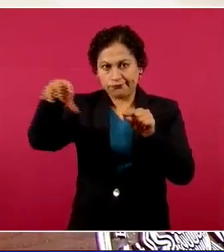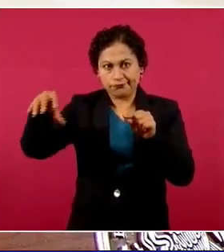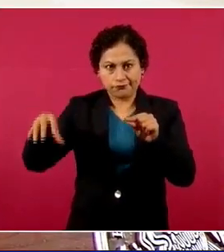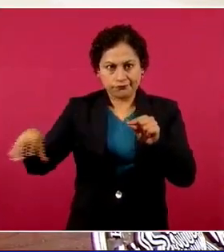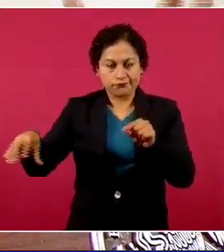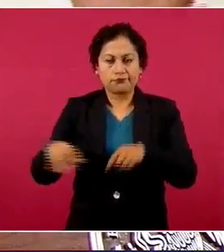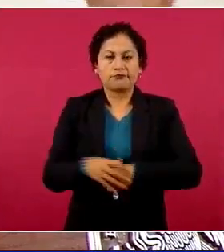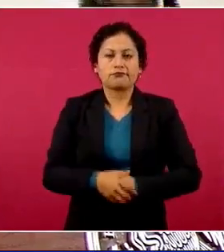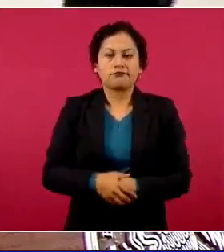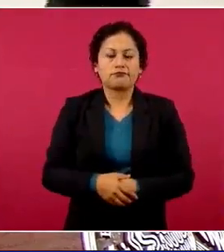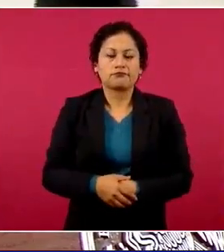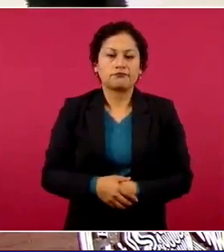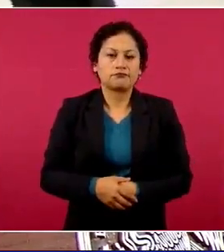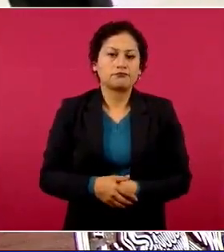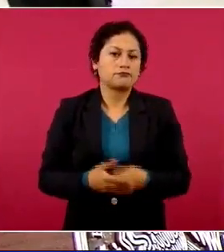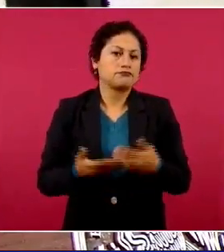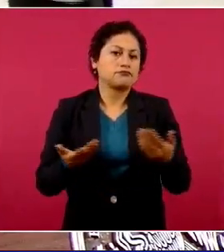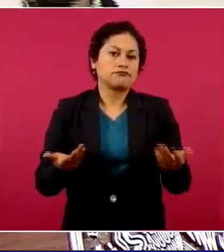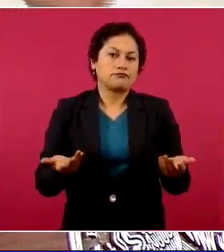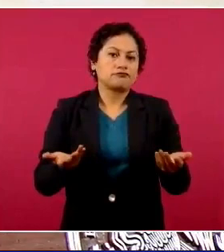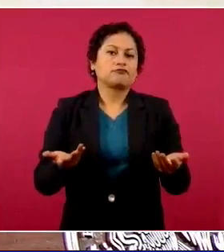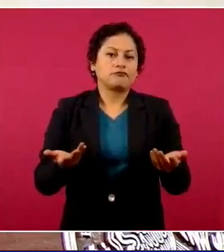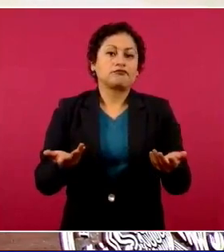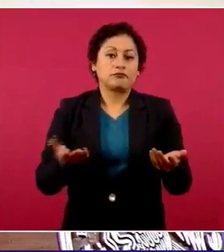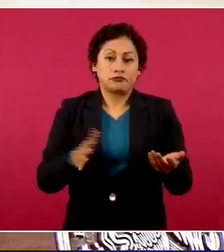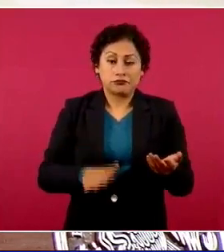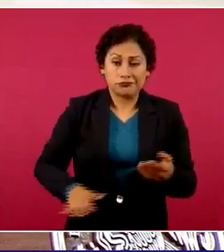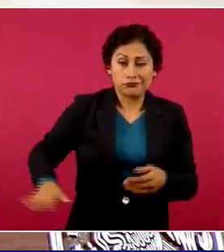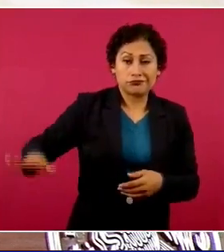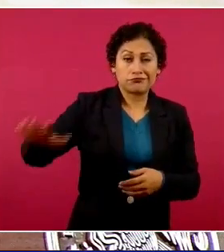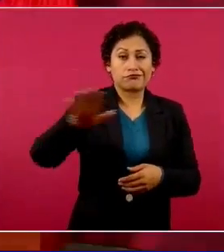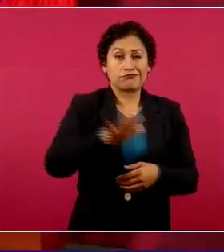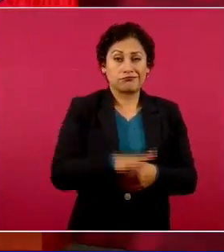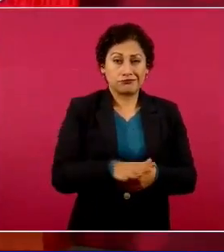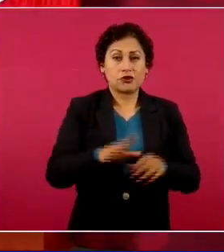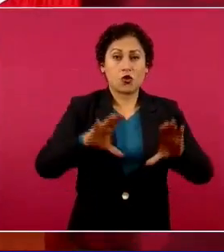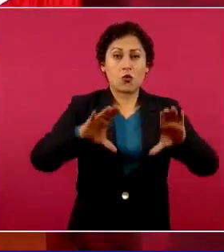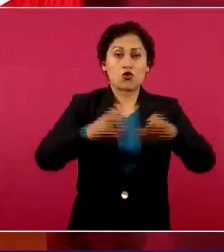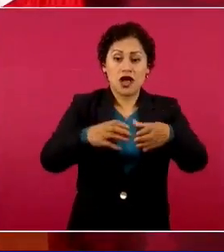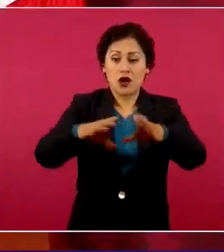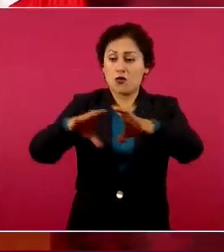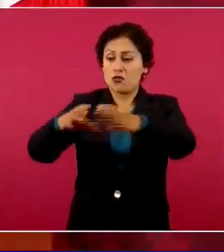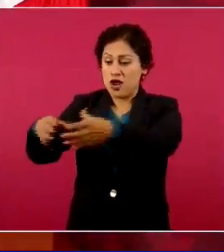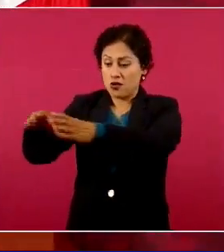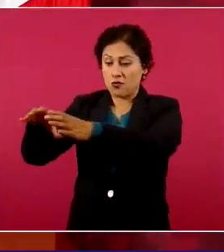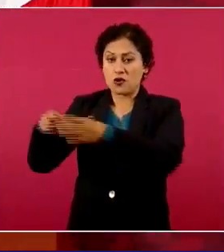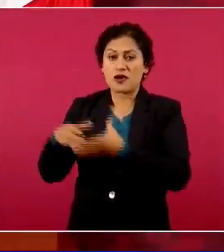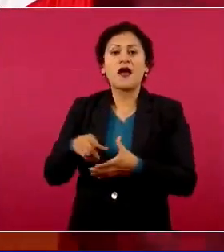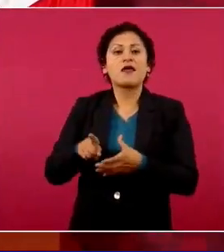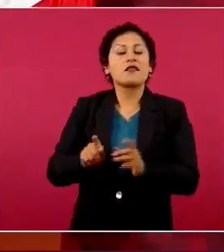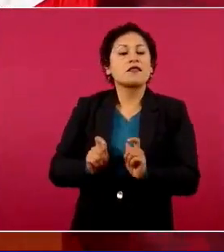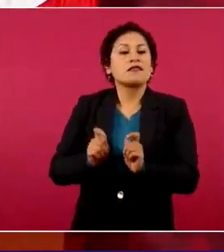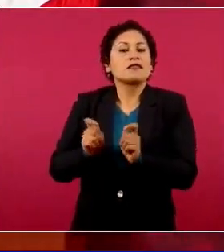Casi todos los ejidos tienen el programa Sembrando Vida,